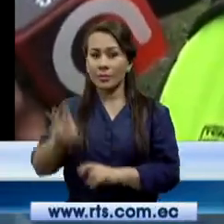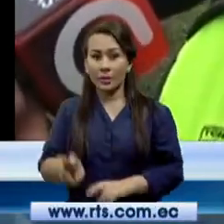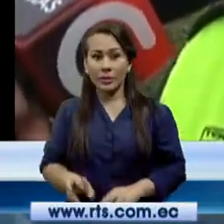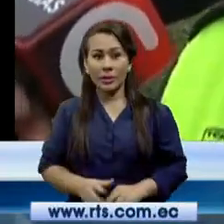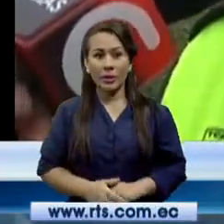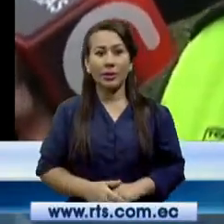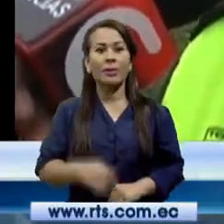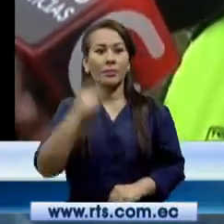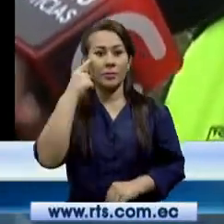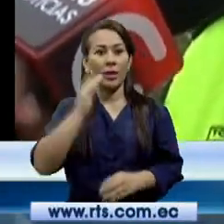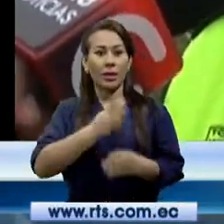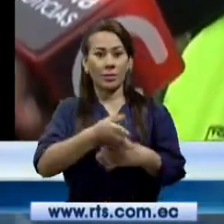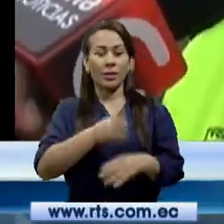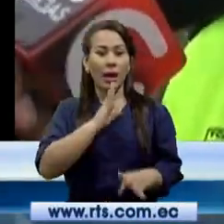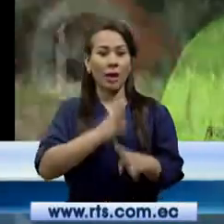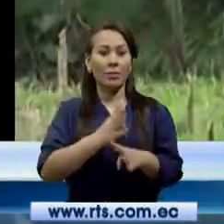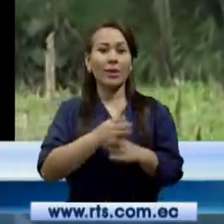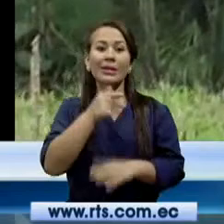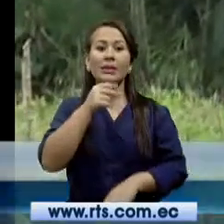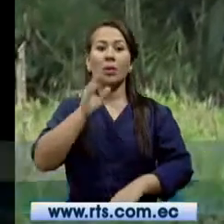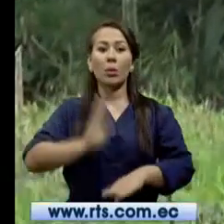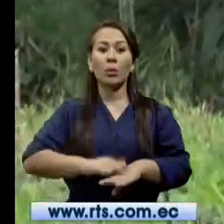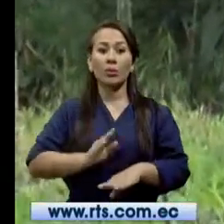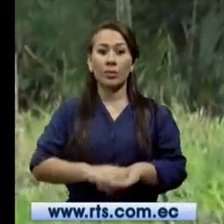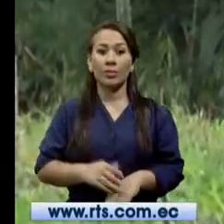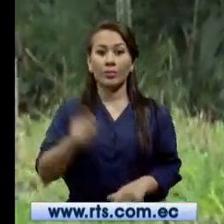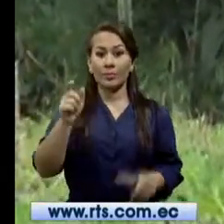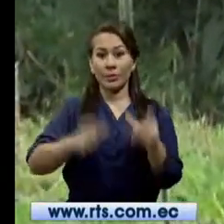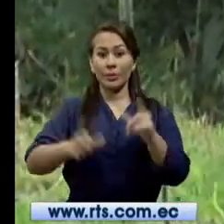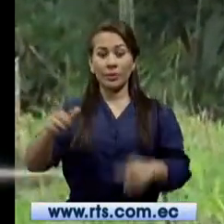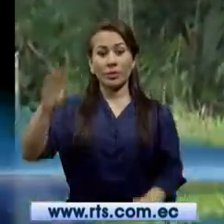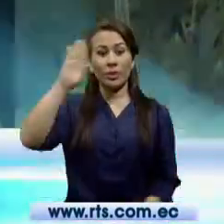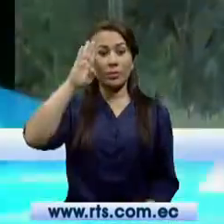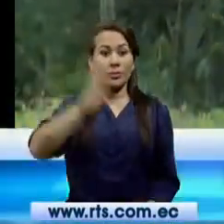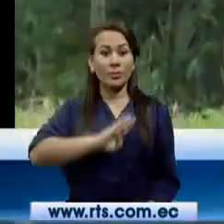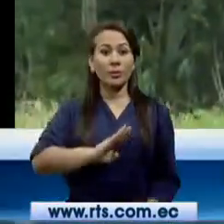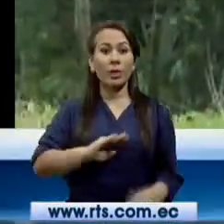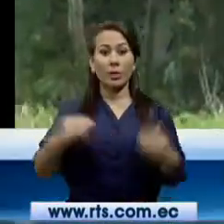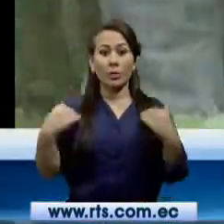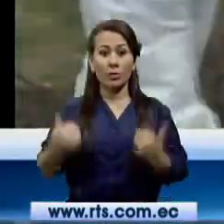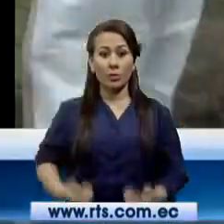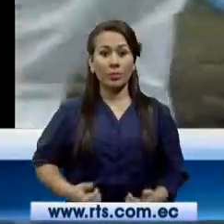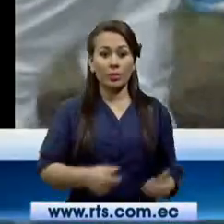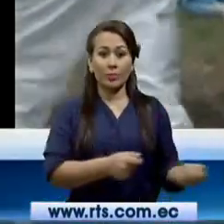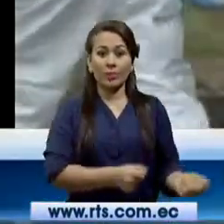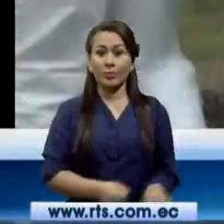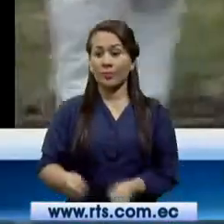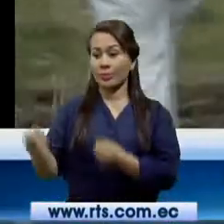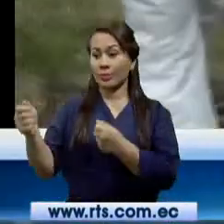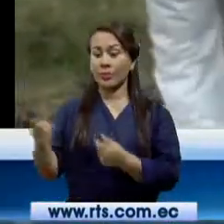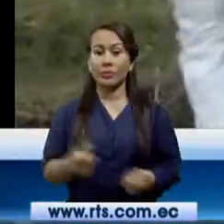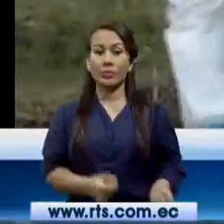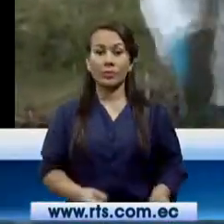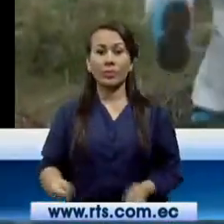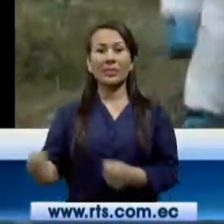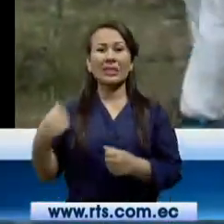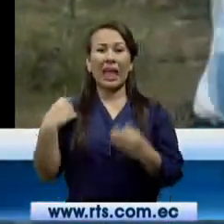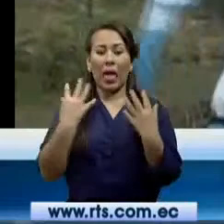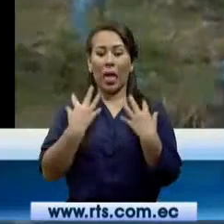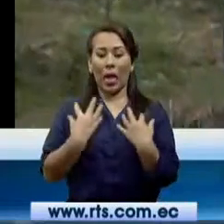para dar con los causantes del hecho. Personal policial realizó el levantamiento del cadáver que presentaba signos de